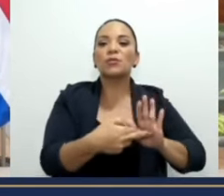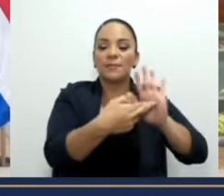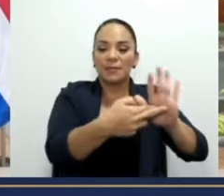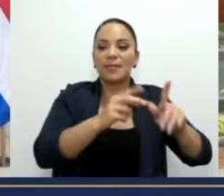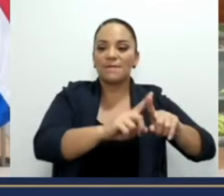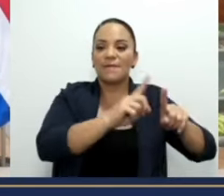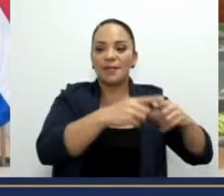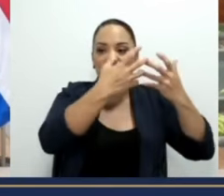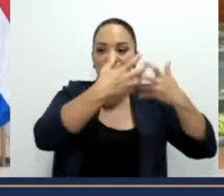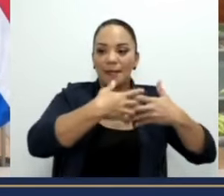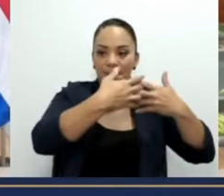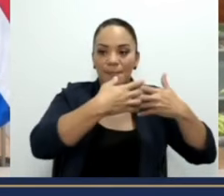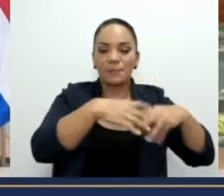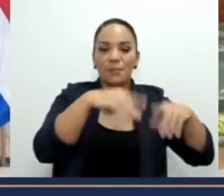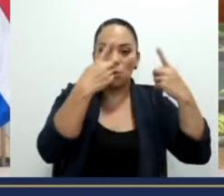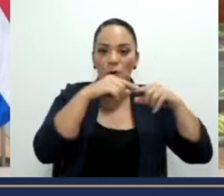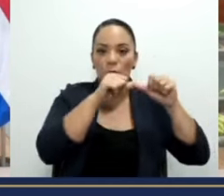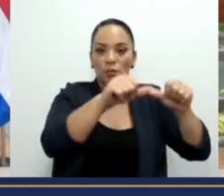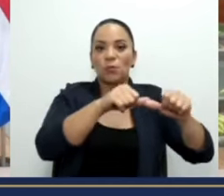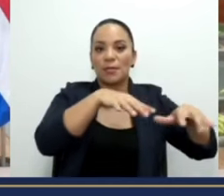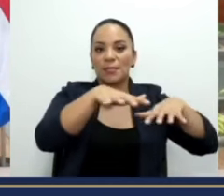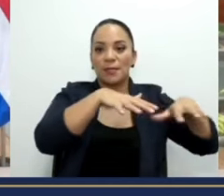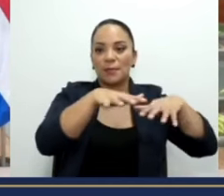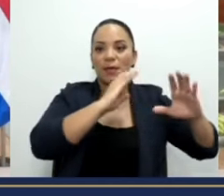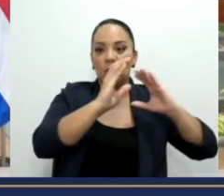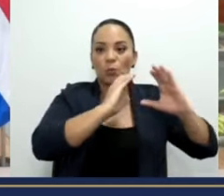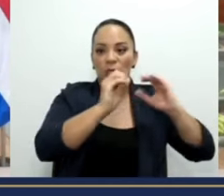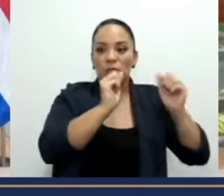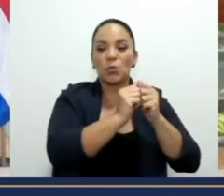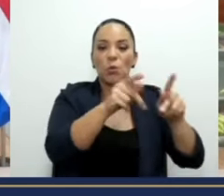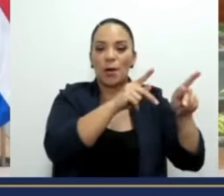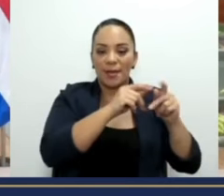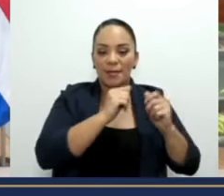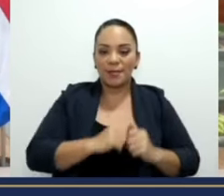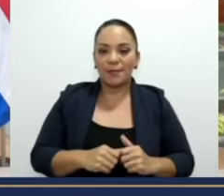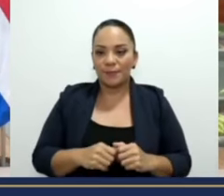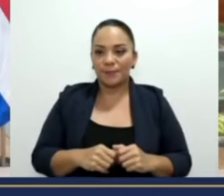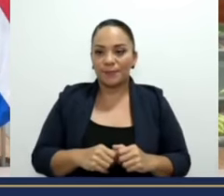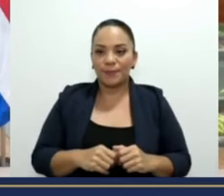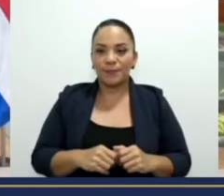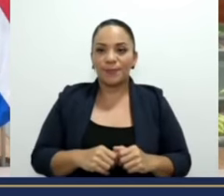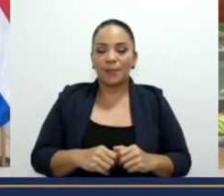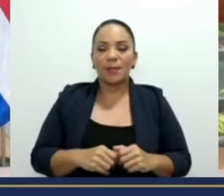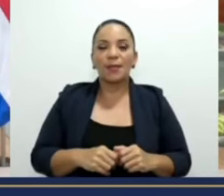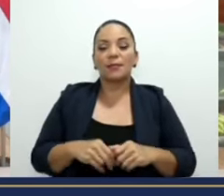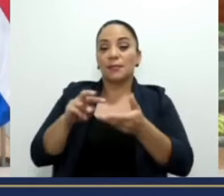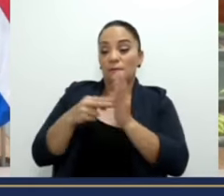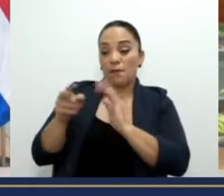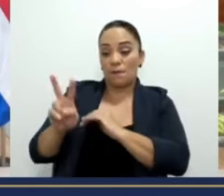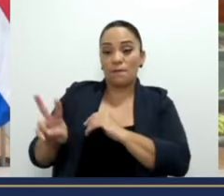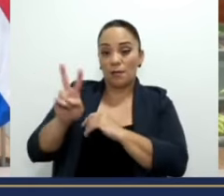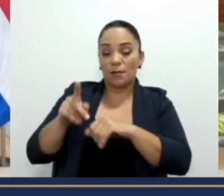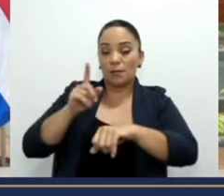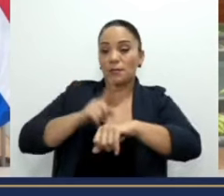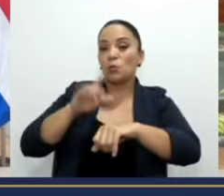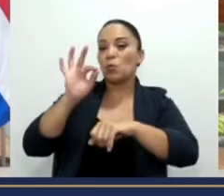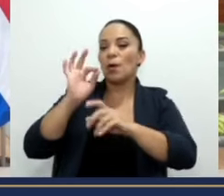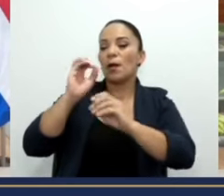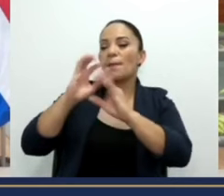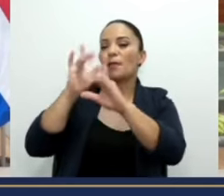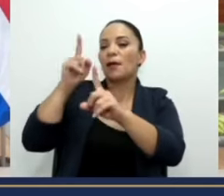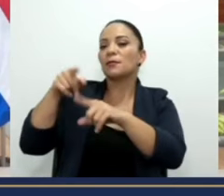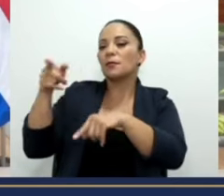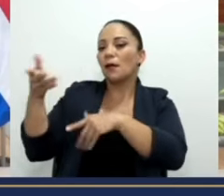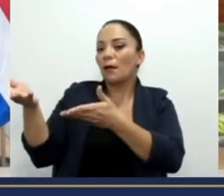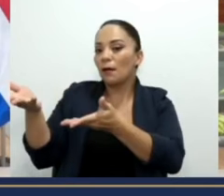empresas justamente para continuar en esta dinámica de comunicación con la gente. Este viernes, ¿a partir de 9 a qué hora? De